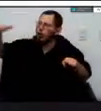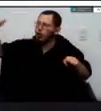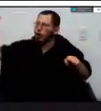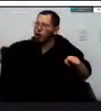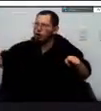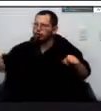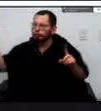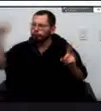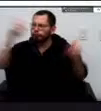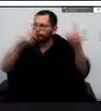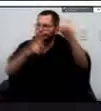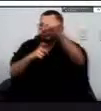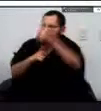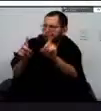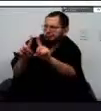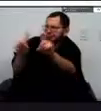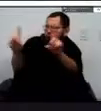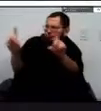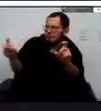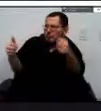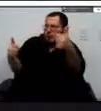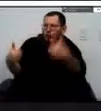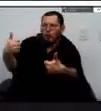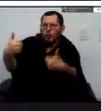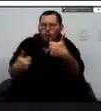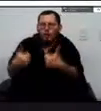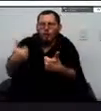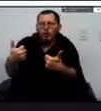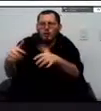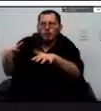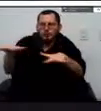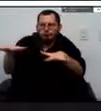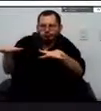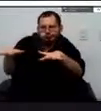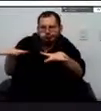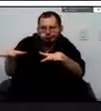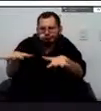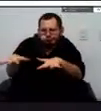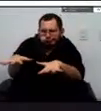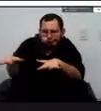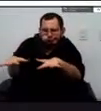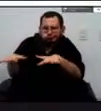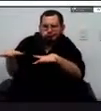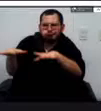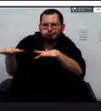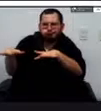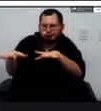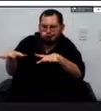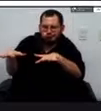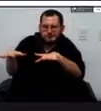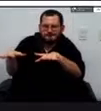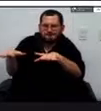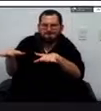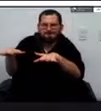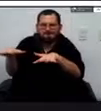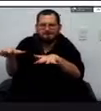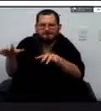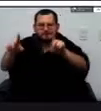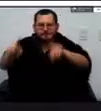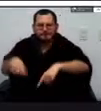últimamente se aumentó la clasificación en temas de sismos en ese sector y digamos que